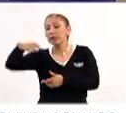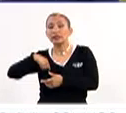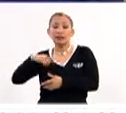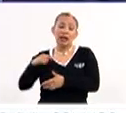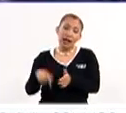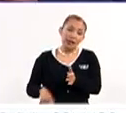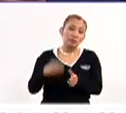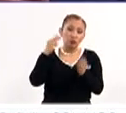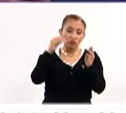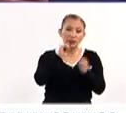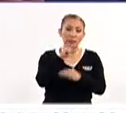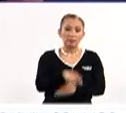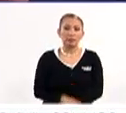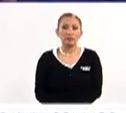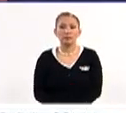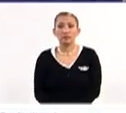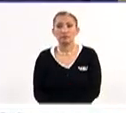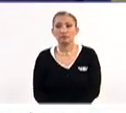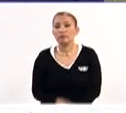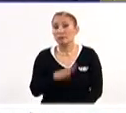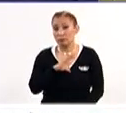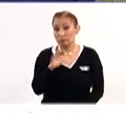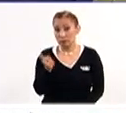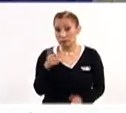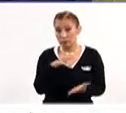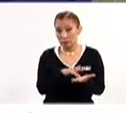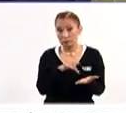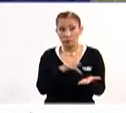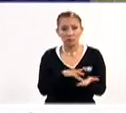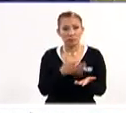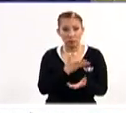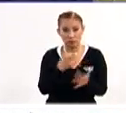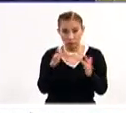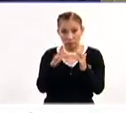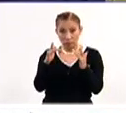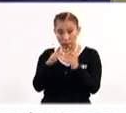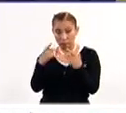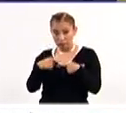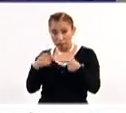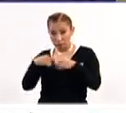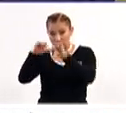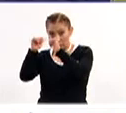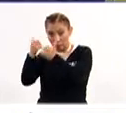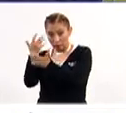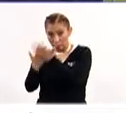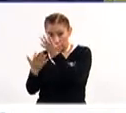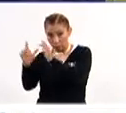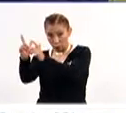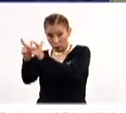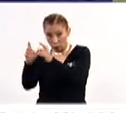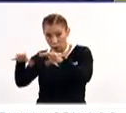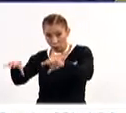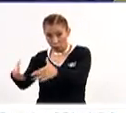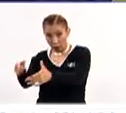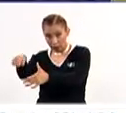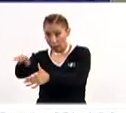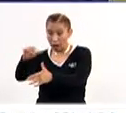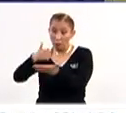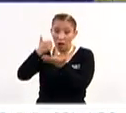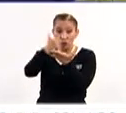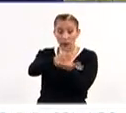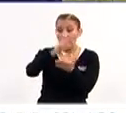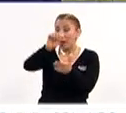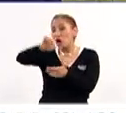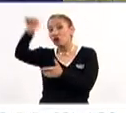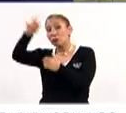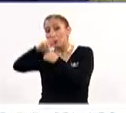museo. ¿Hay otra forma en que apoyen, por ejemplo, tienen contacto con los artesanos? ¿Los ayudan a que en el extranjero tengan no solo